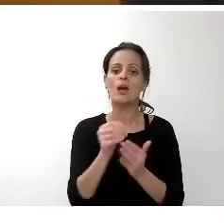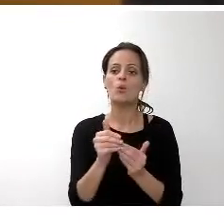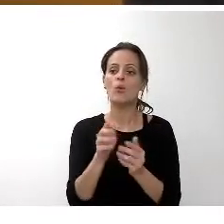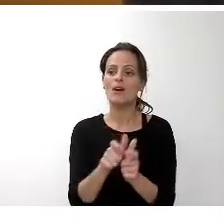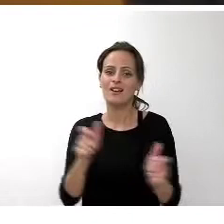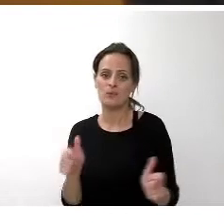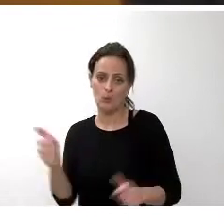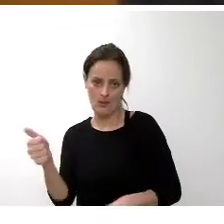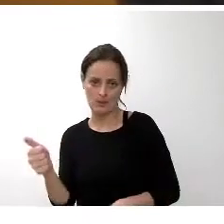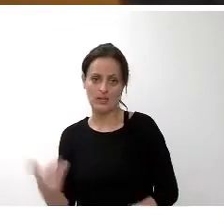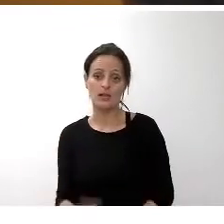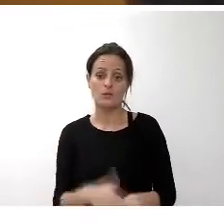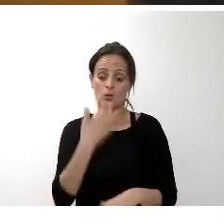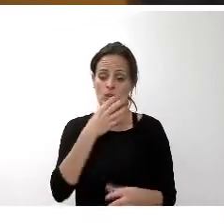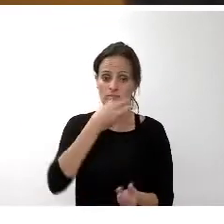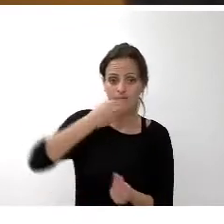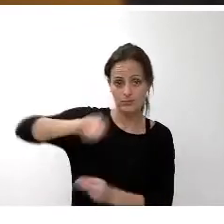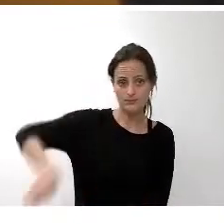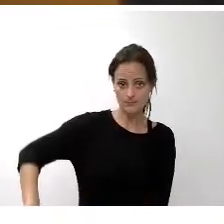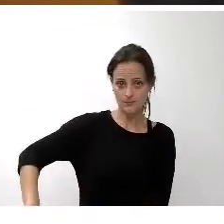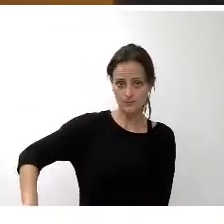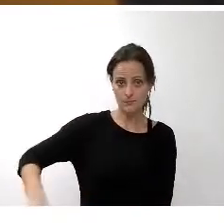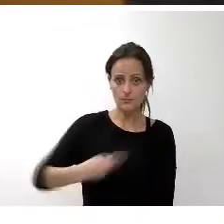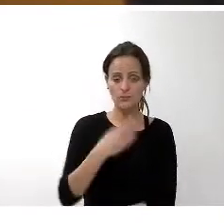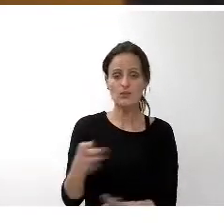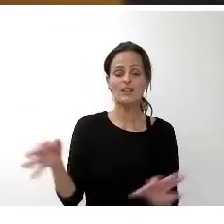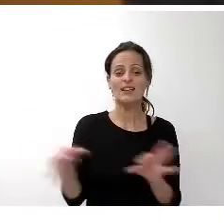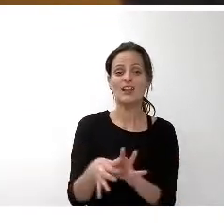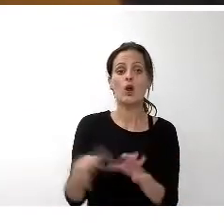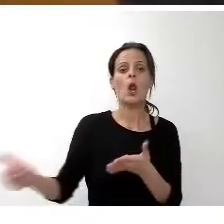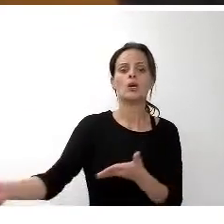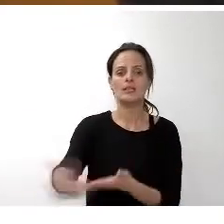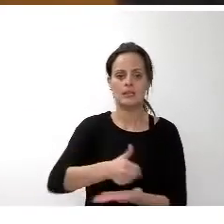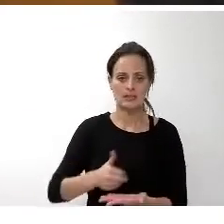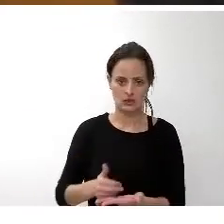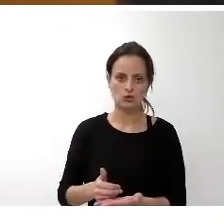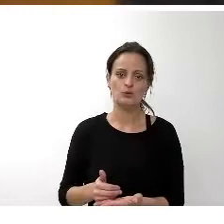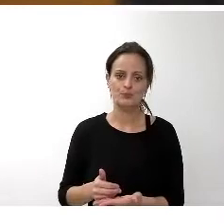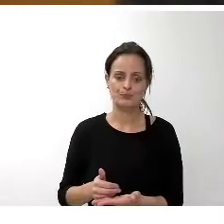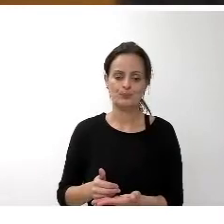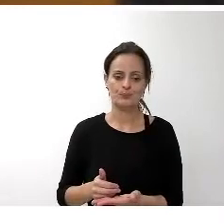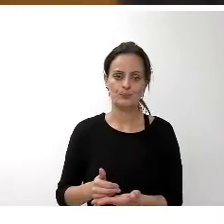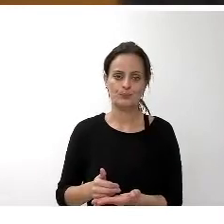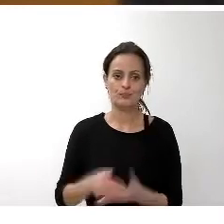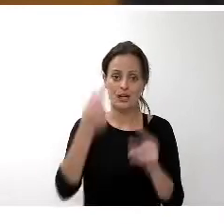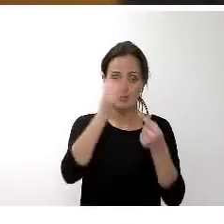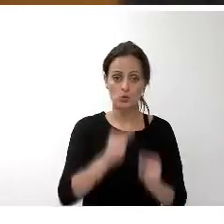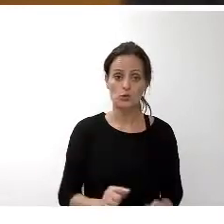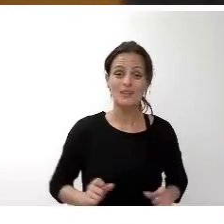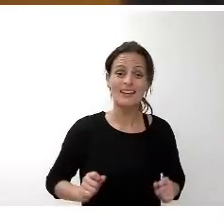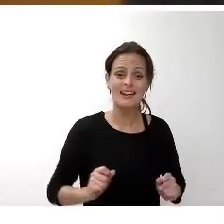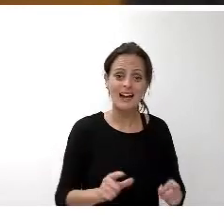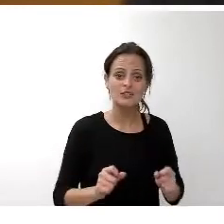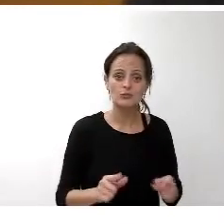competencias transferidas y delegadas. Esto es lo concerniente al presupuesto de ingresos. En lo que respecta al presupuesto de gastos, podemos